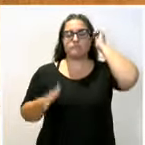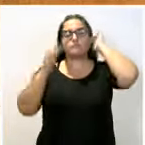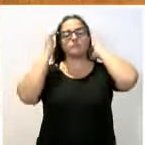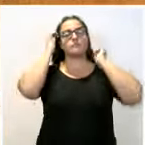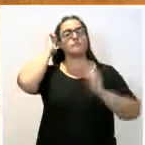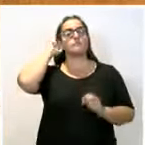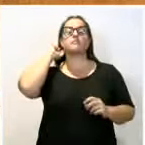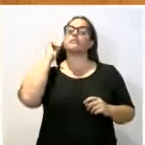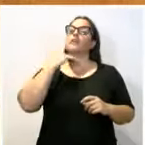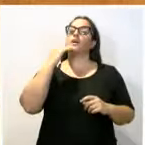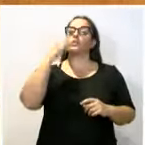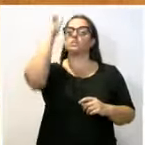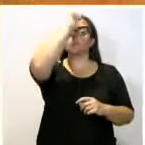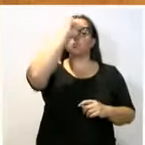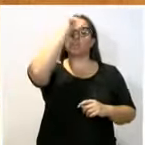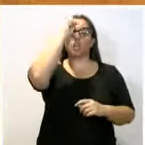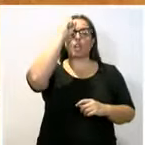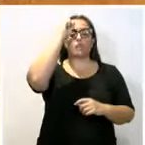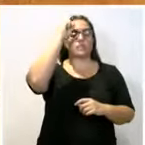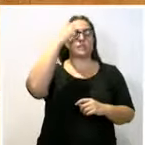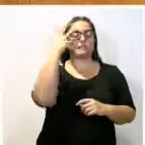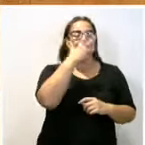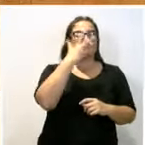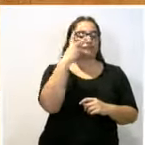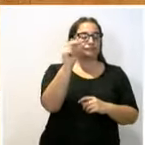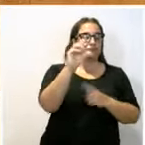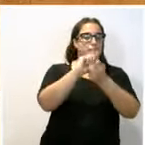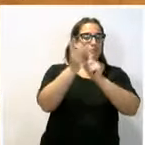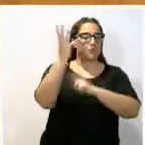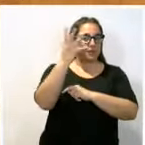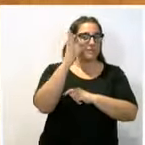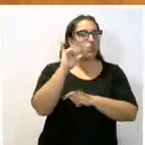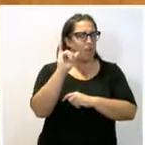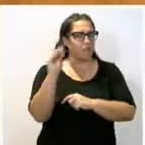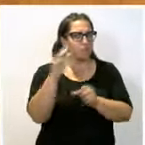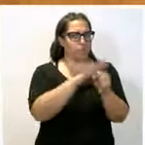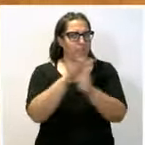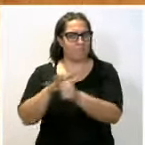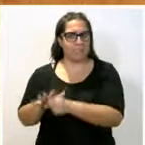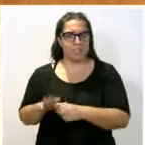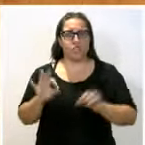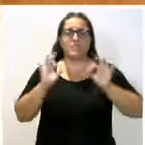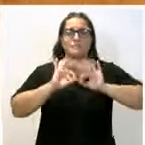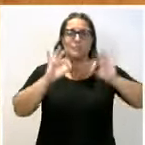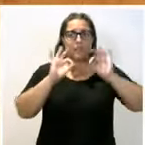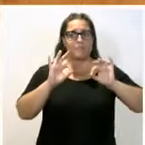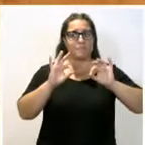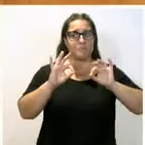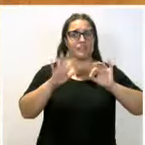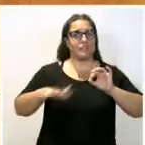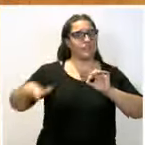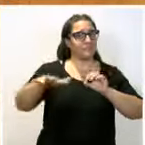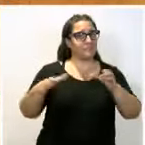negacionistas en muchísimos ámbitos, y efectivamente, especialmente en una bancada muy